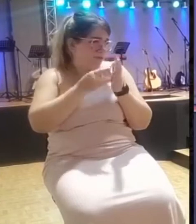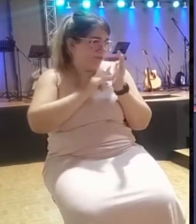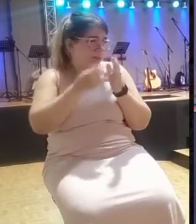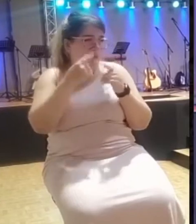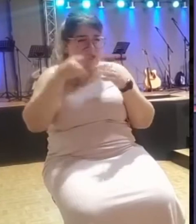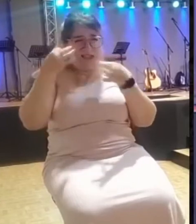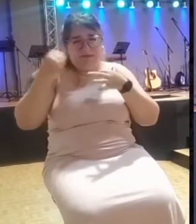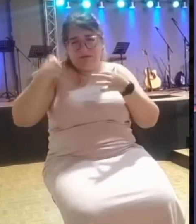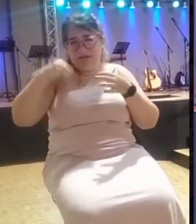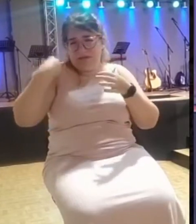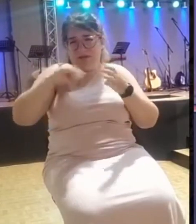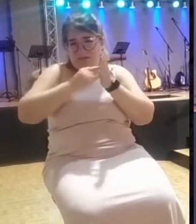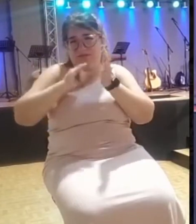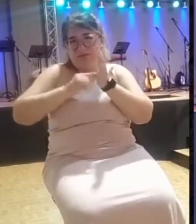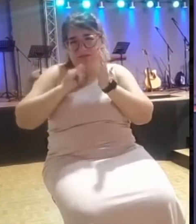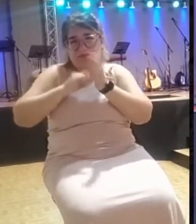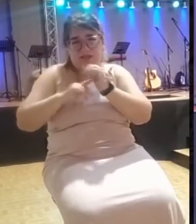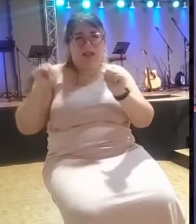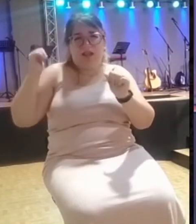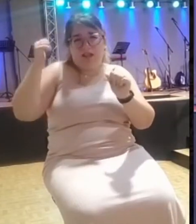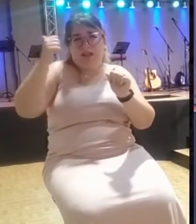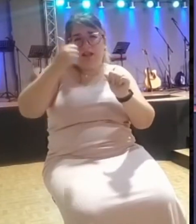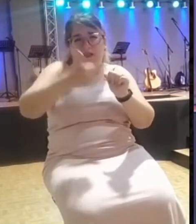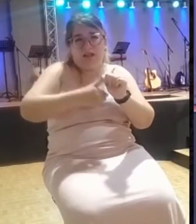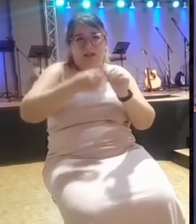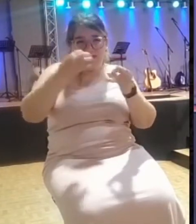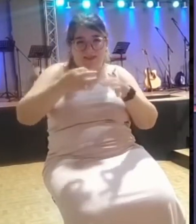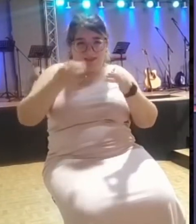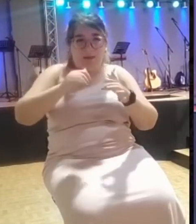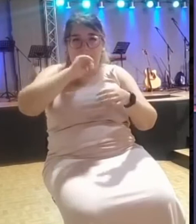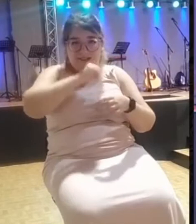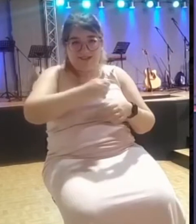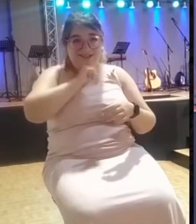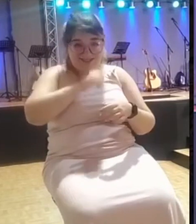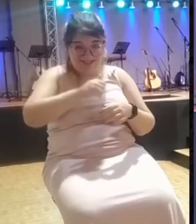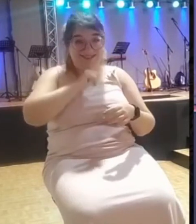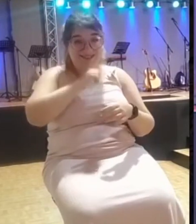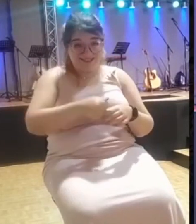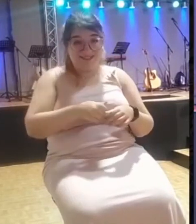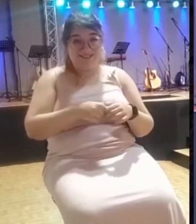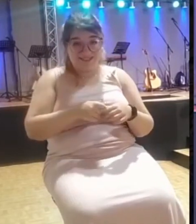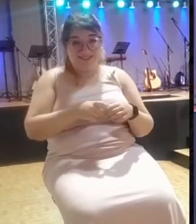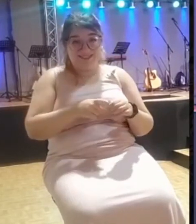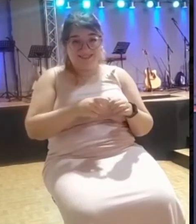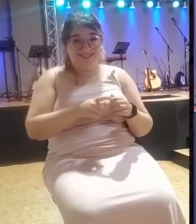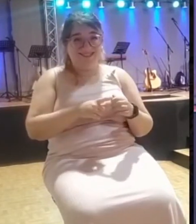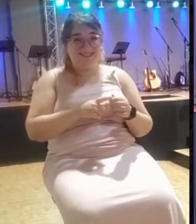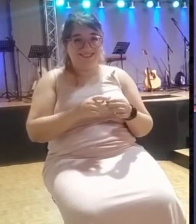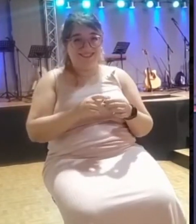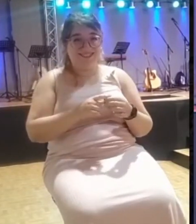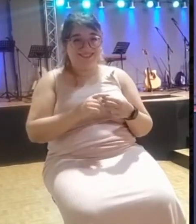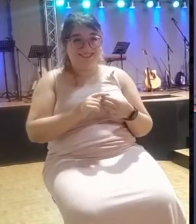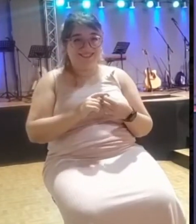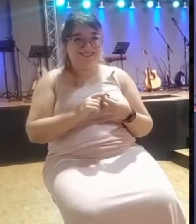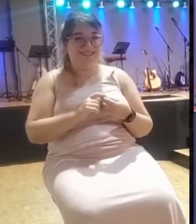estrategia. Le ha salido todo hecho un churro. Pero sigue. Entonces, querían matar a Carlos